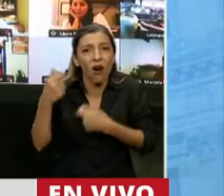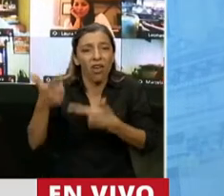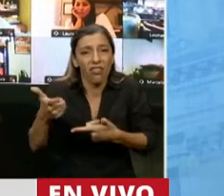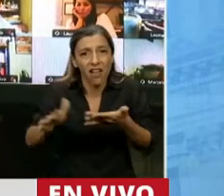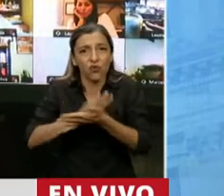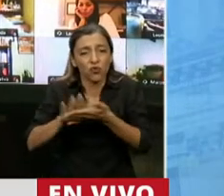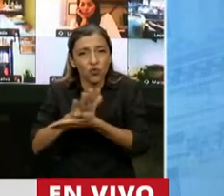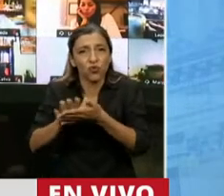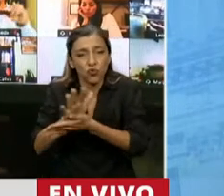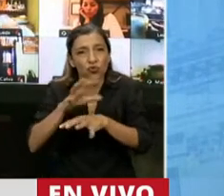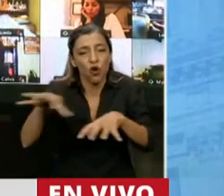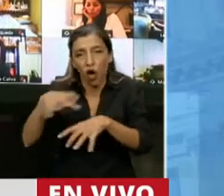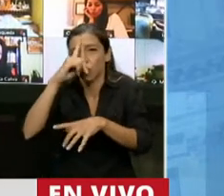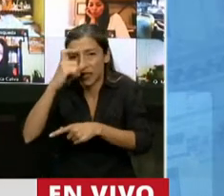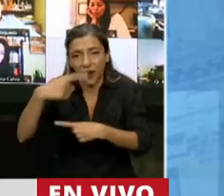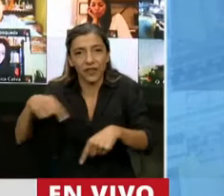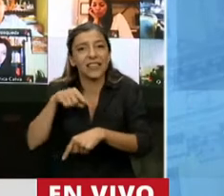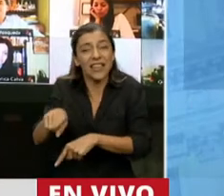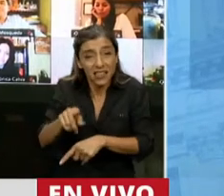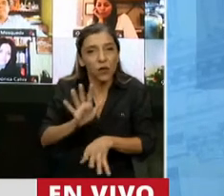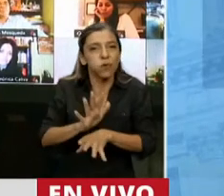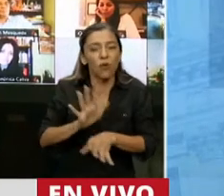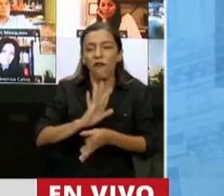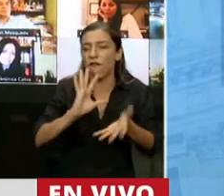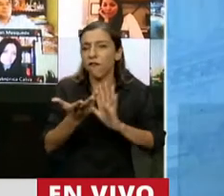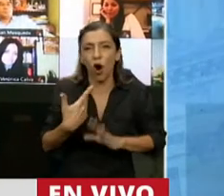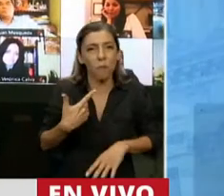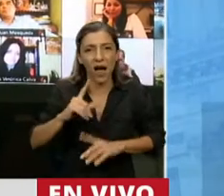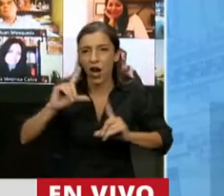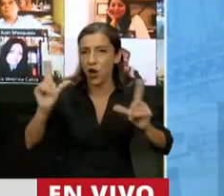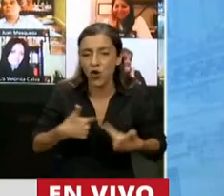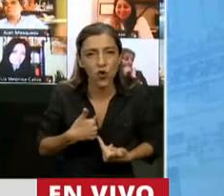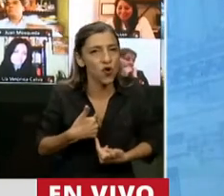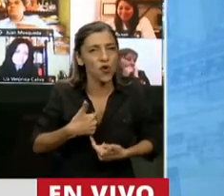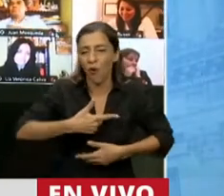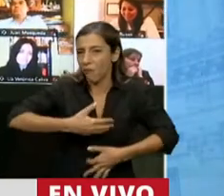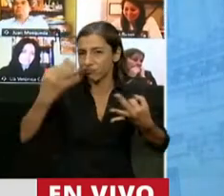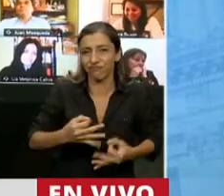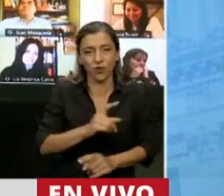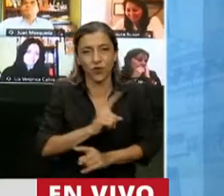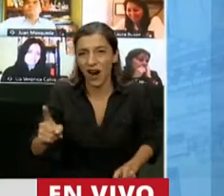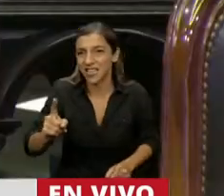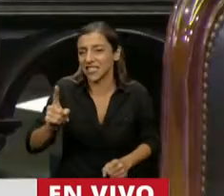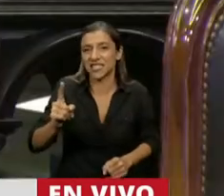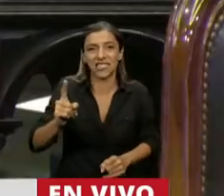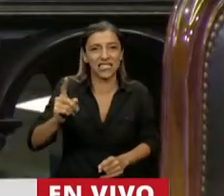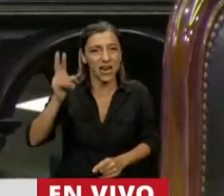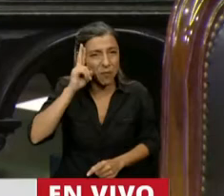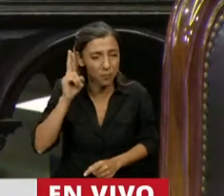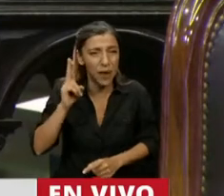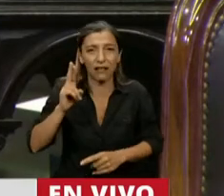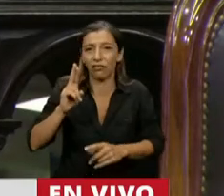este ataque sea más alevoso, sea más inmoral, sea más irresponsable y marque como un